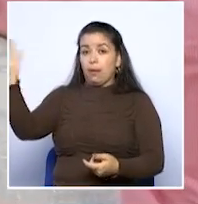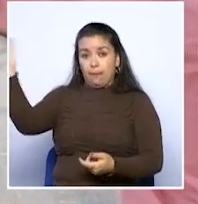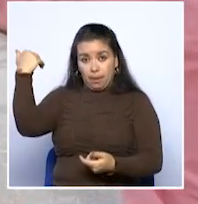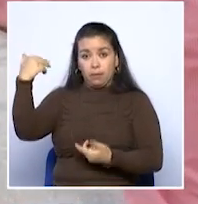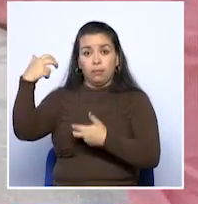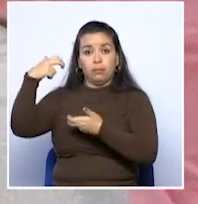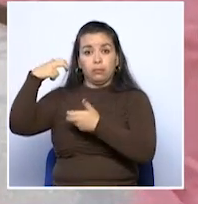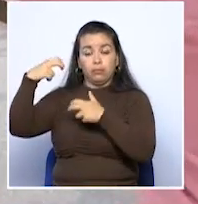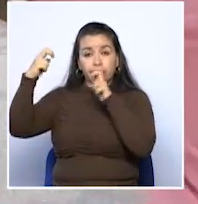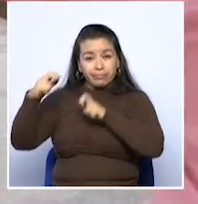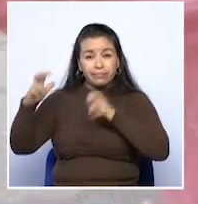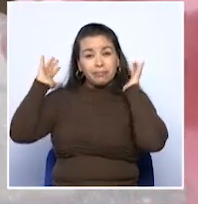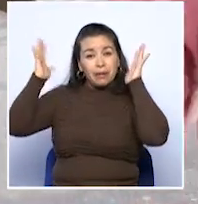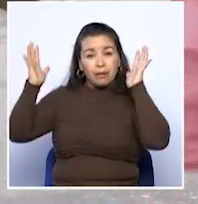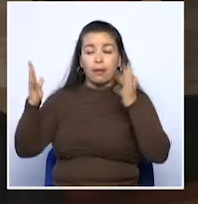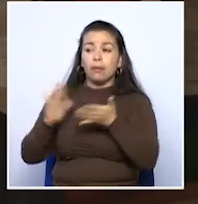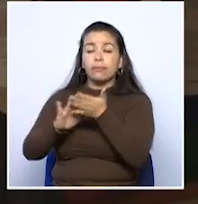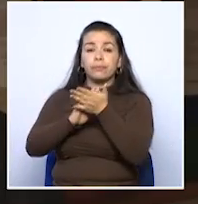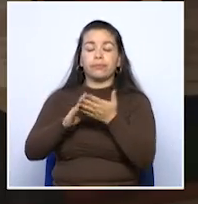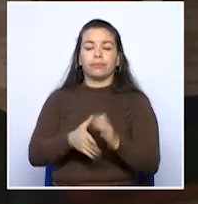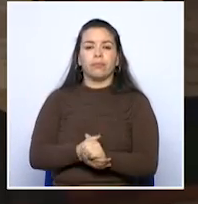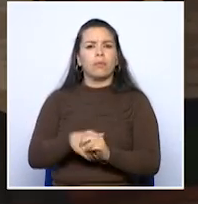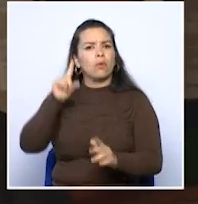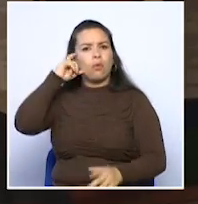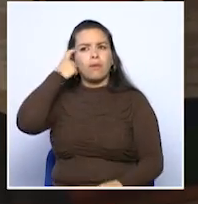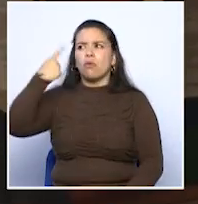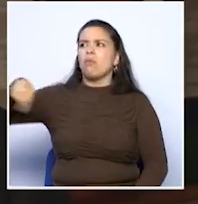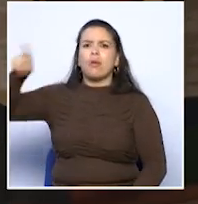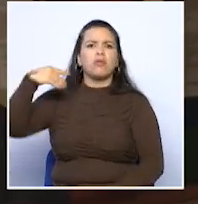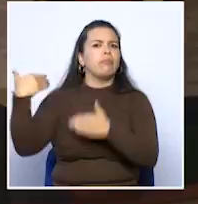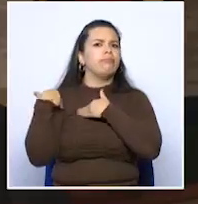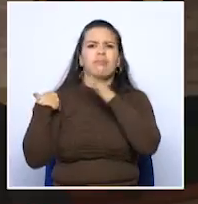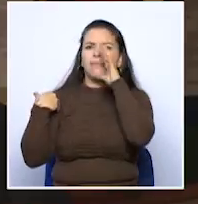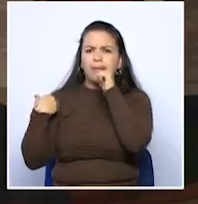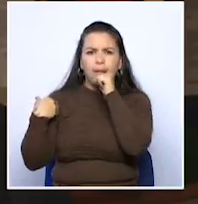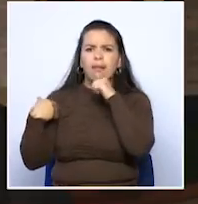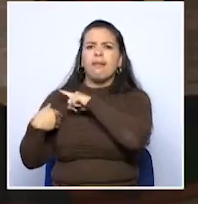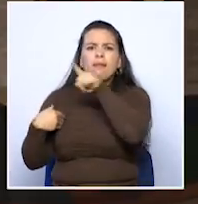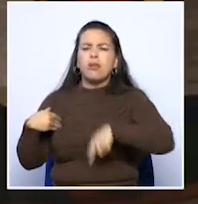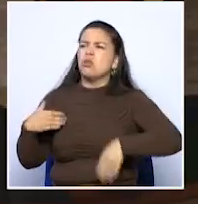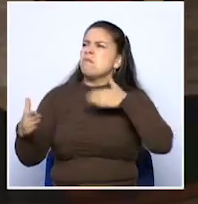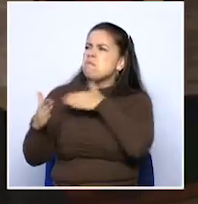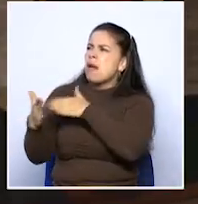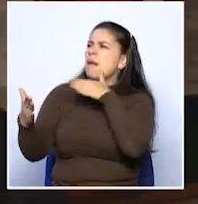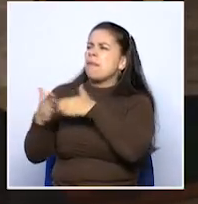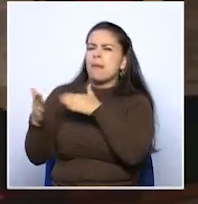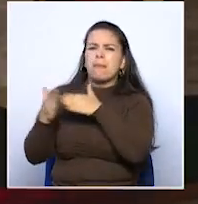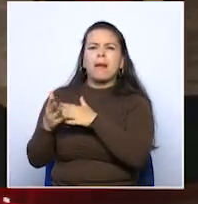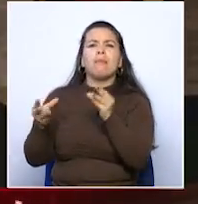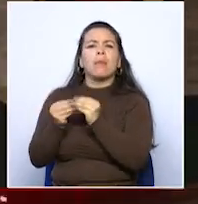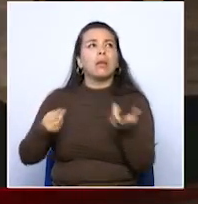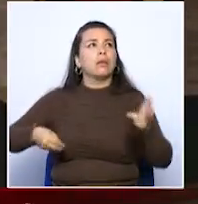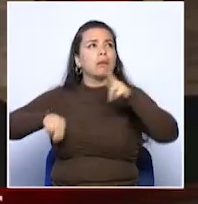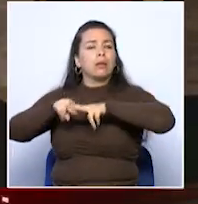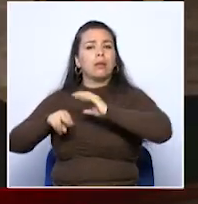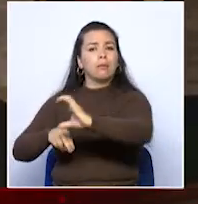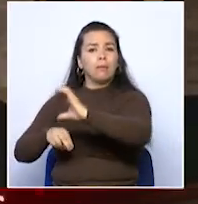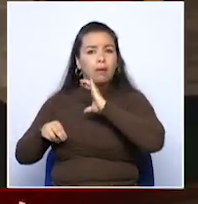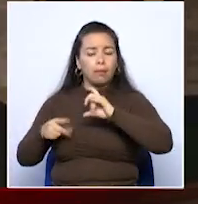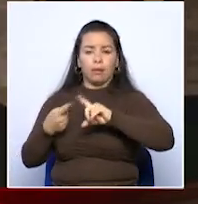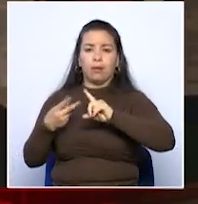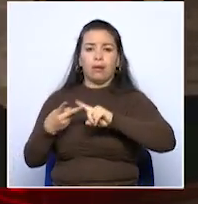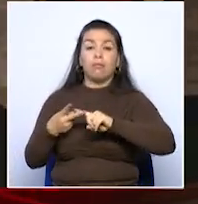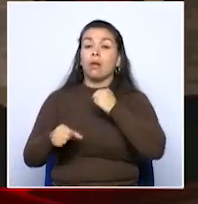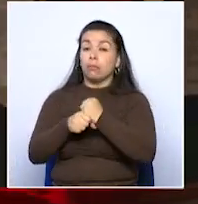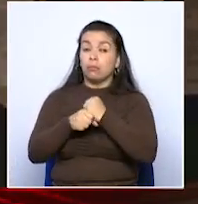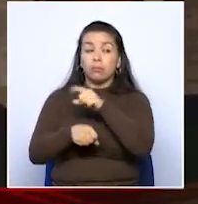negociar. Porque el gobierno no ha querido darle salida a reclamaciones como el incremento salarial para